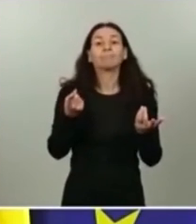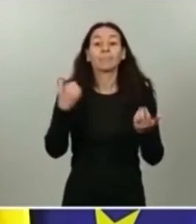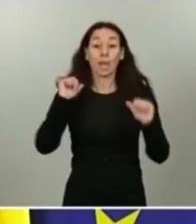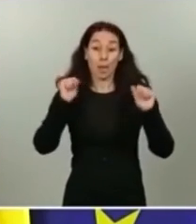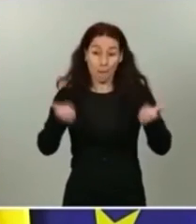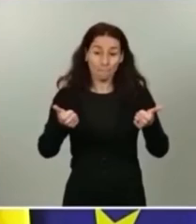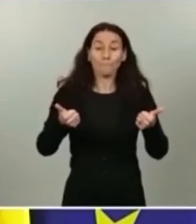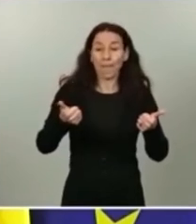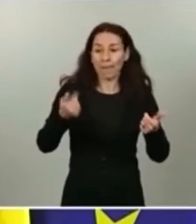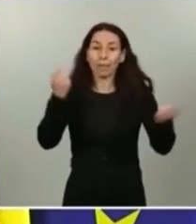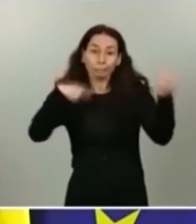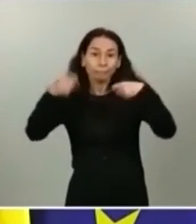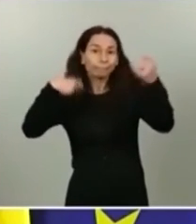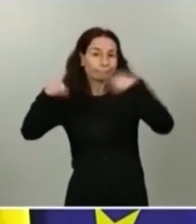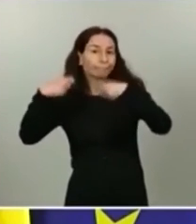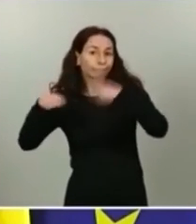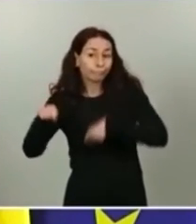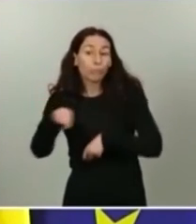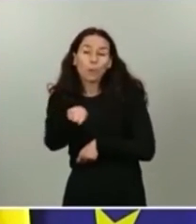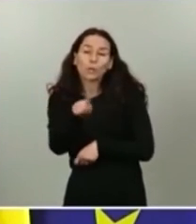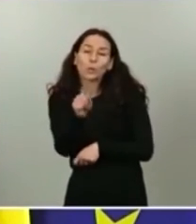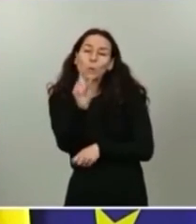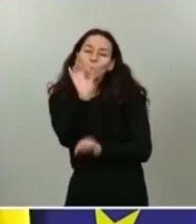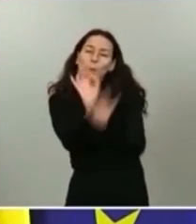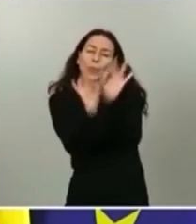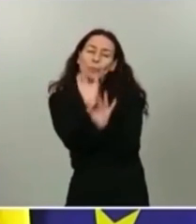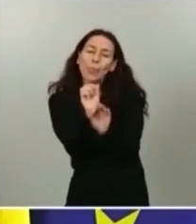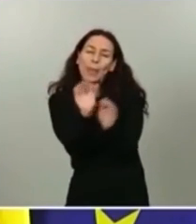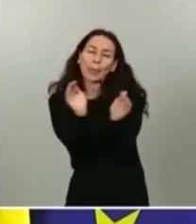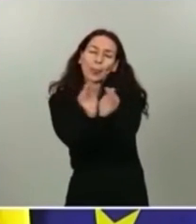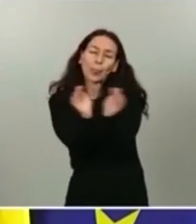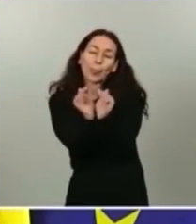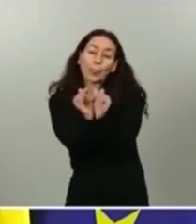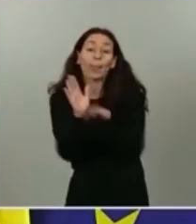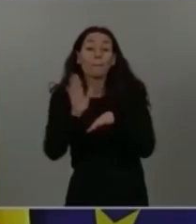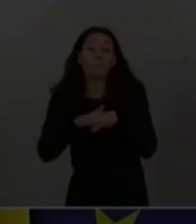Adéntrate ya en el mundo de Albion y escribe tu propia historia. Adéntrate en el